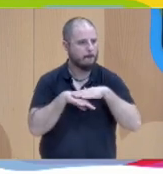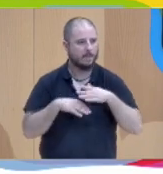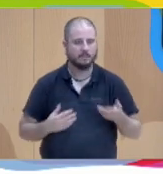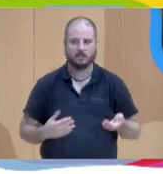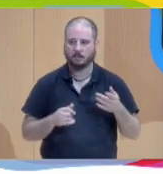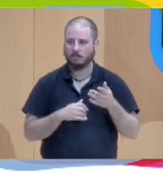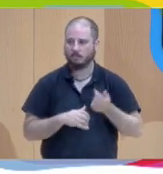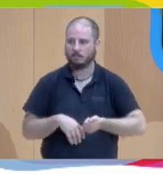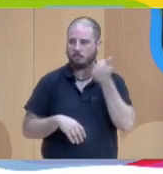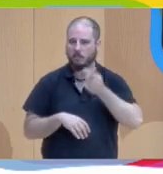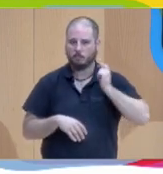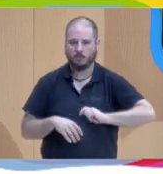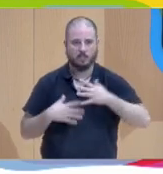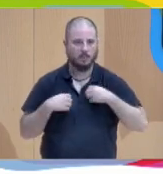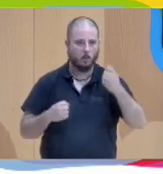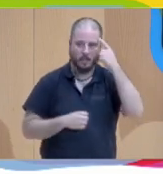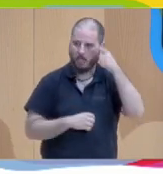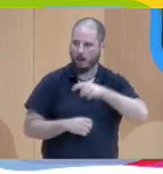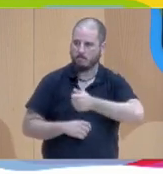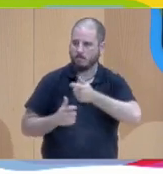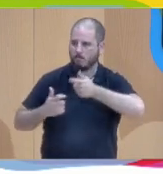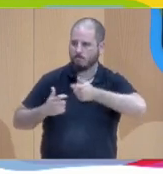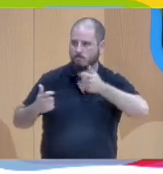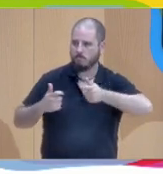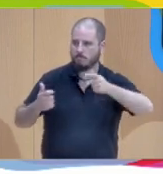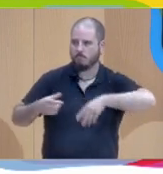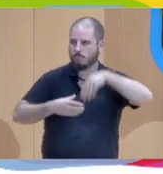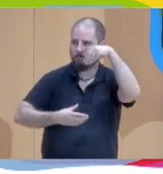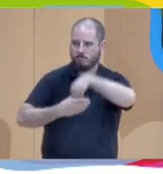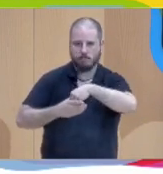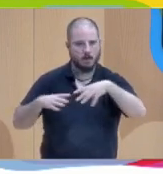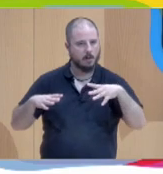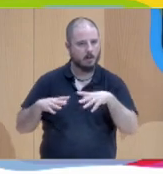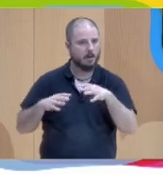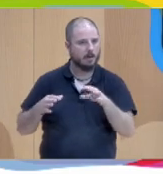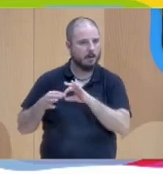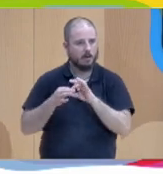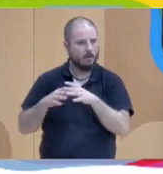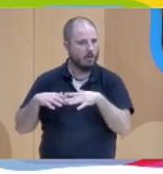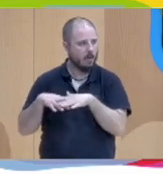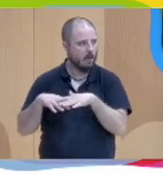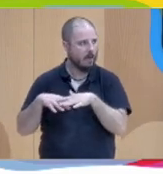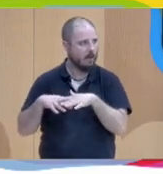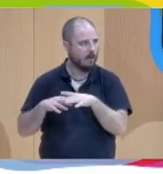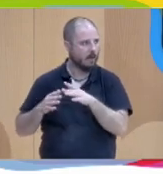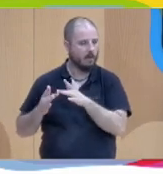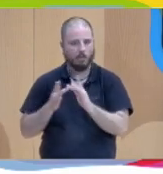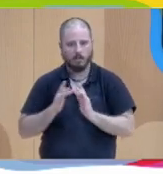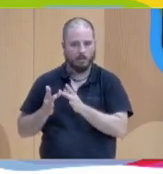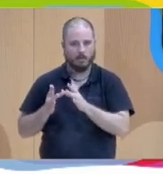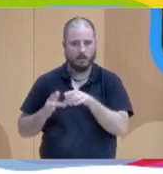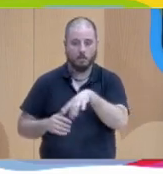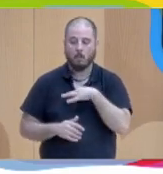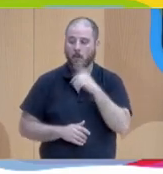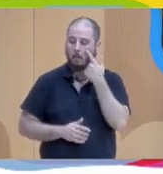profesionales de salud mental se vean inmersos en reuniones de red, en reuniones de coordinación de red y que puedan comprobar,